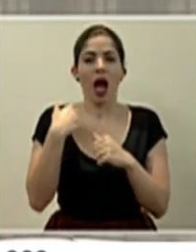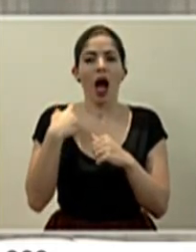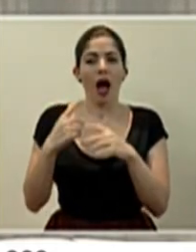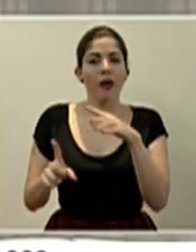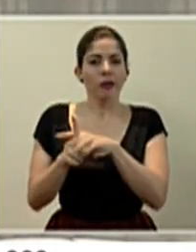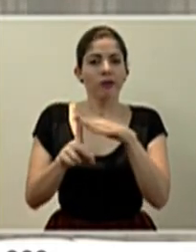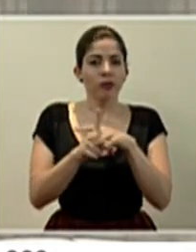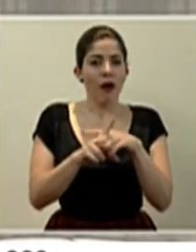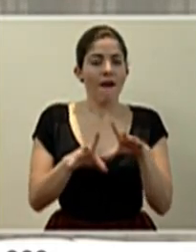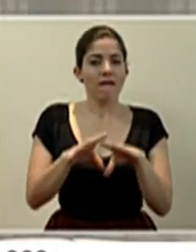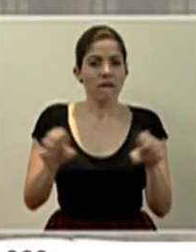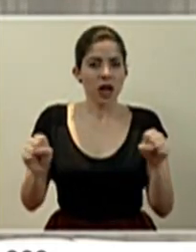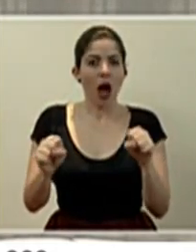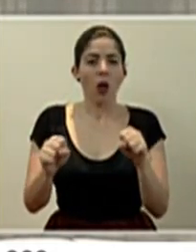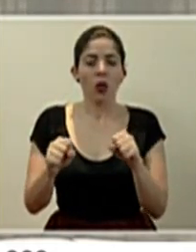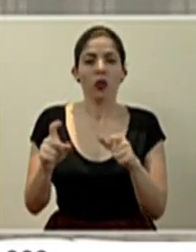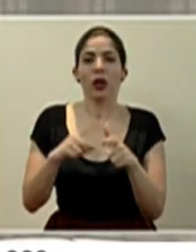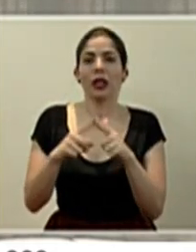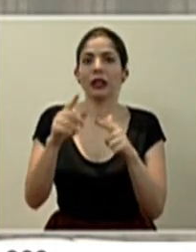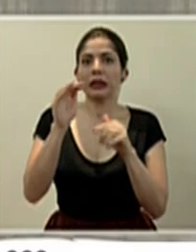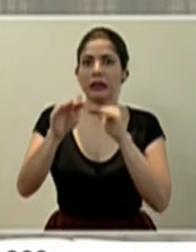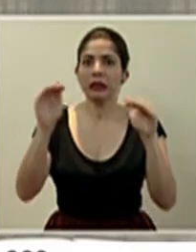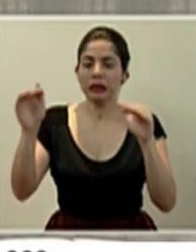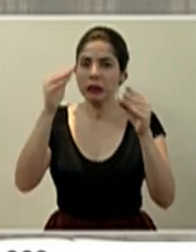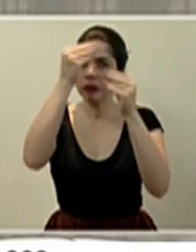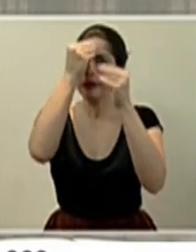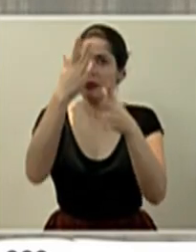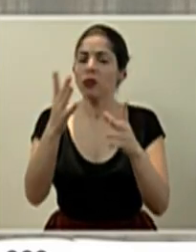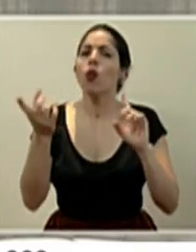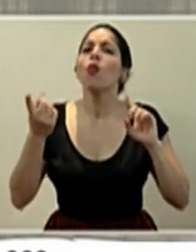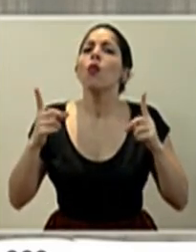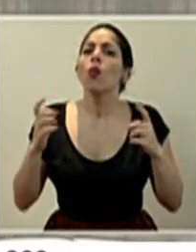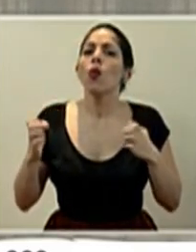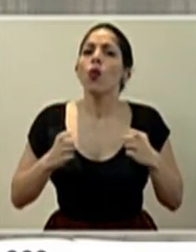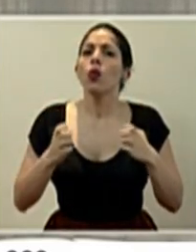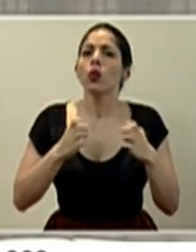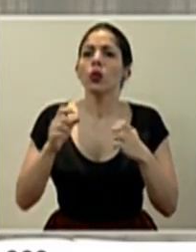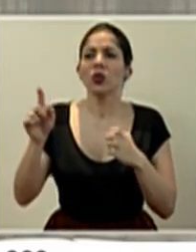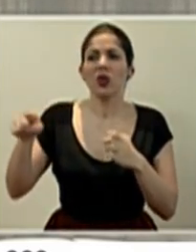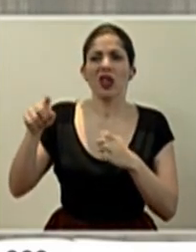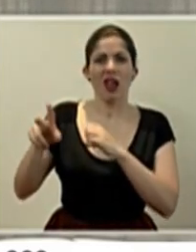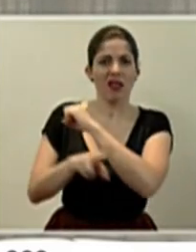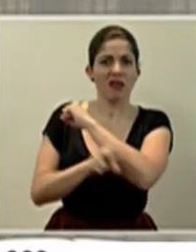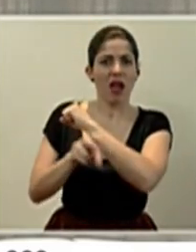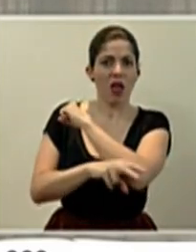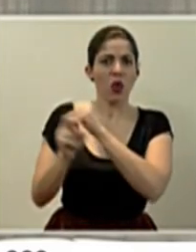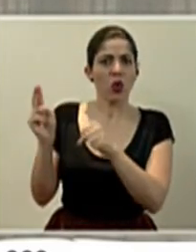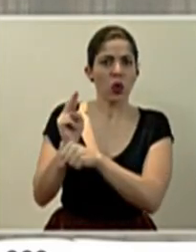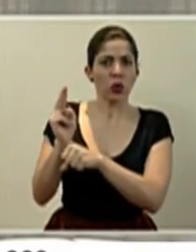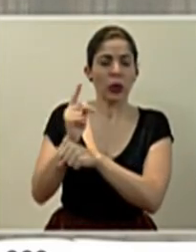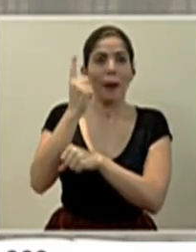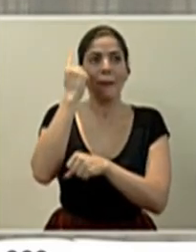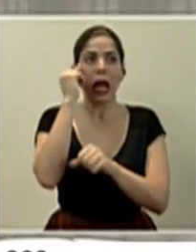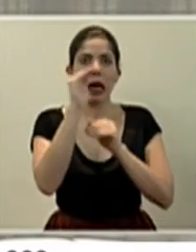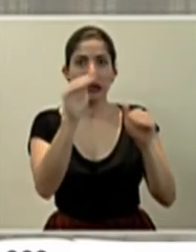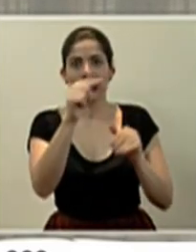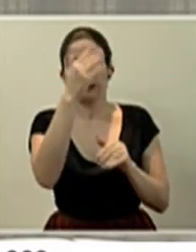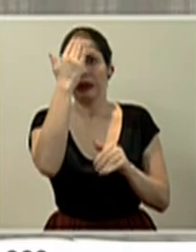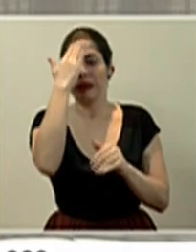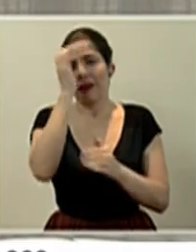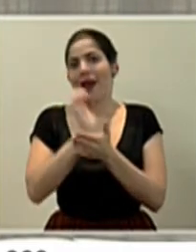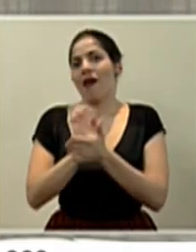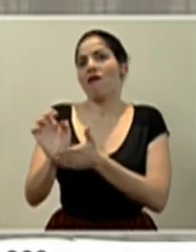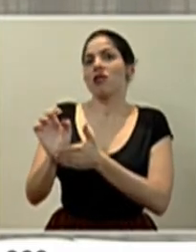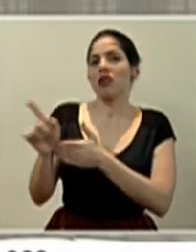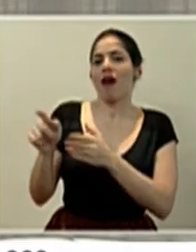respecto a fraudes. Entonces queremos informarle a los ciudadanos cuáles son las estrategias de los delincuentes, pues evitar ser víctima de fraudes